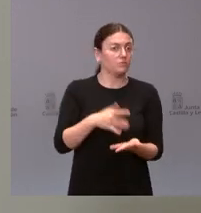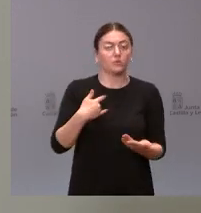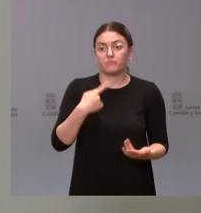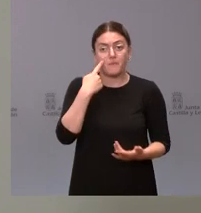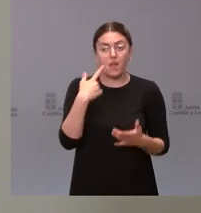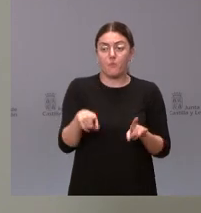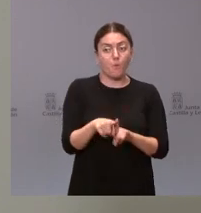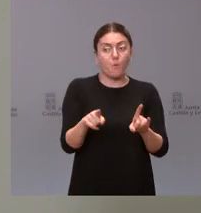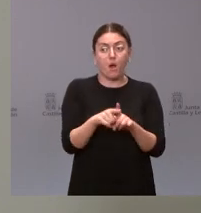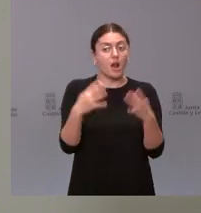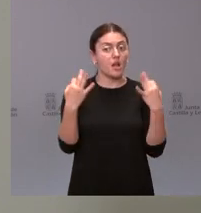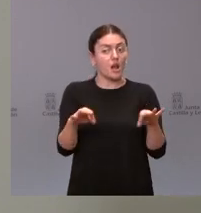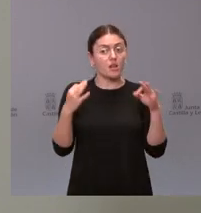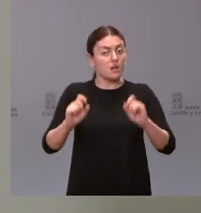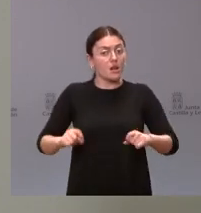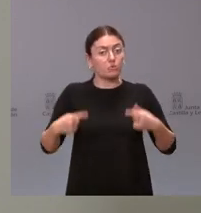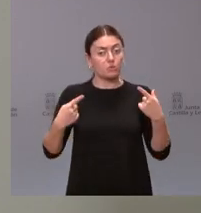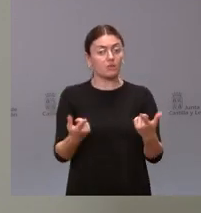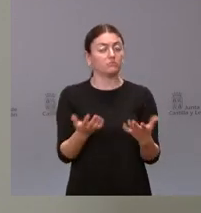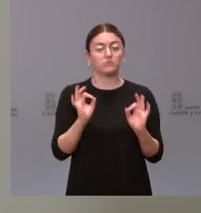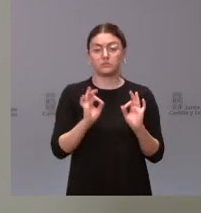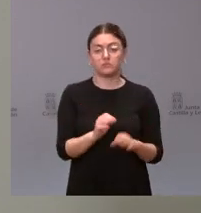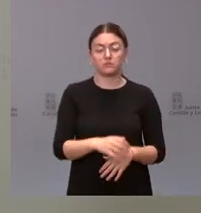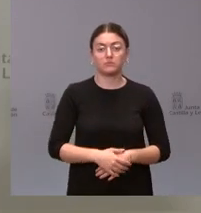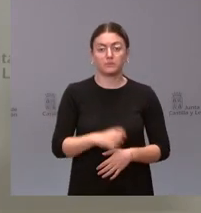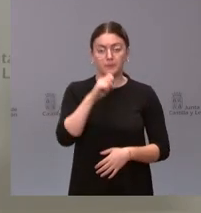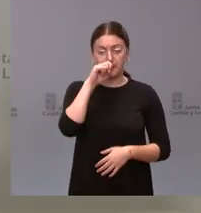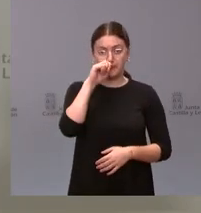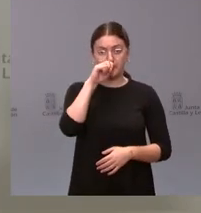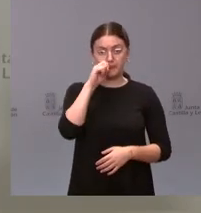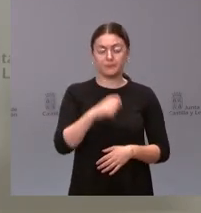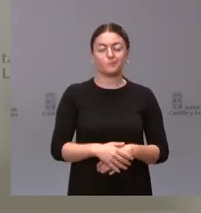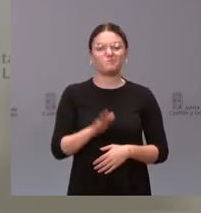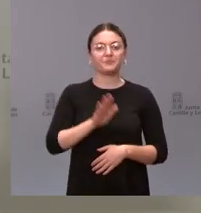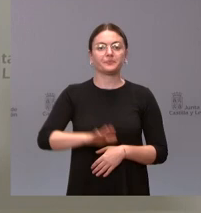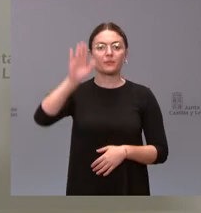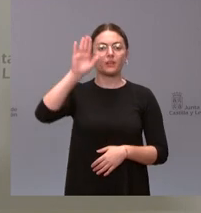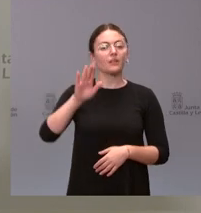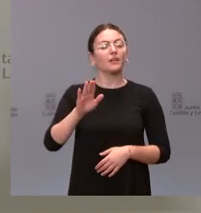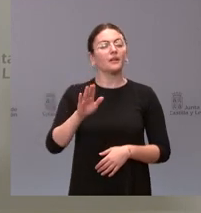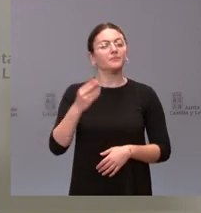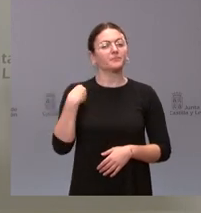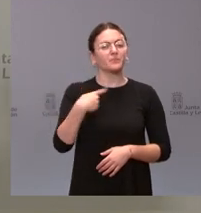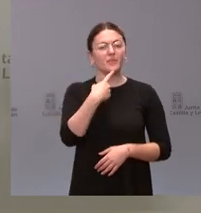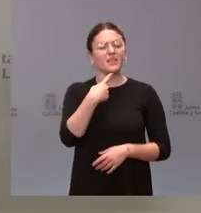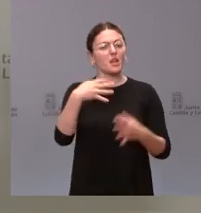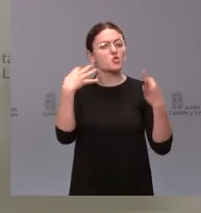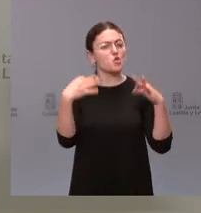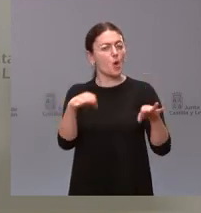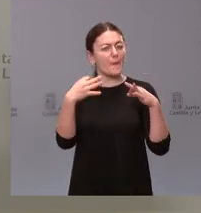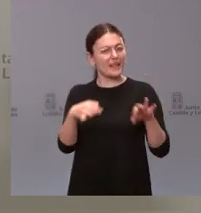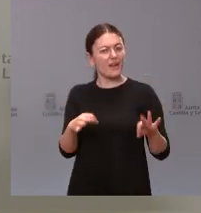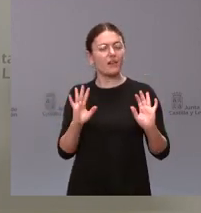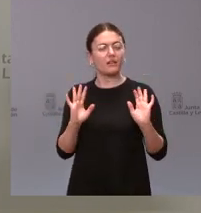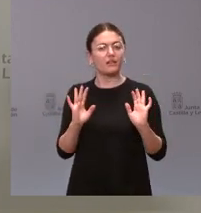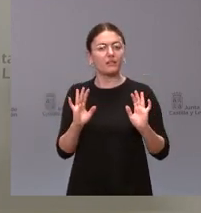naturalidad dentro de lo que es la función pública que lo pueda ver en esta dentro de la normalidad que usted argumenta no